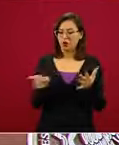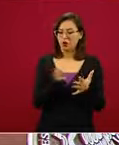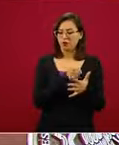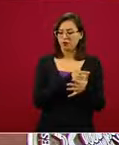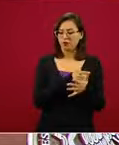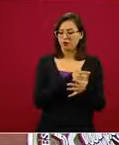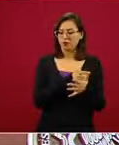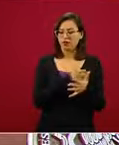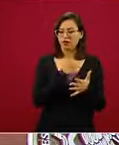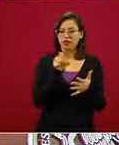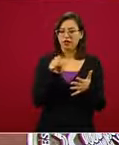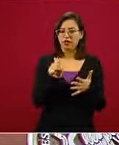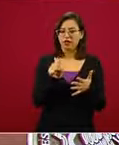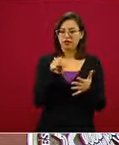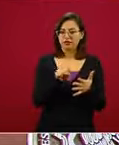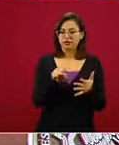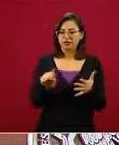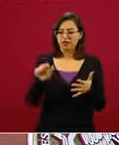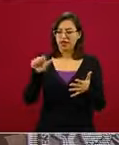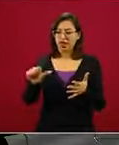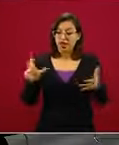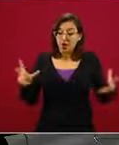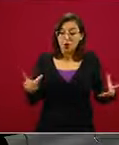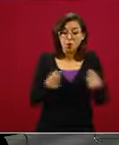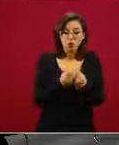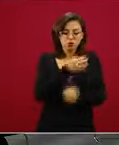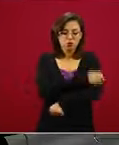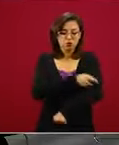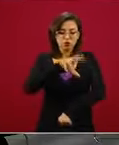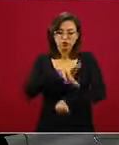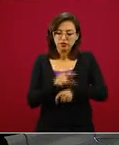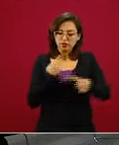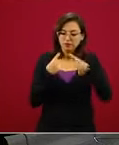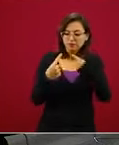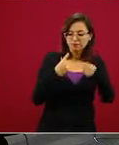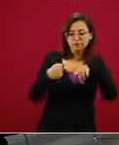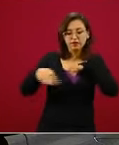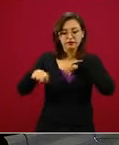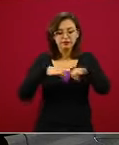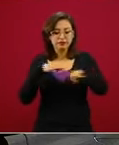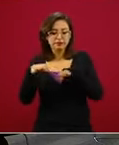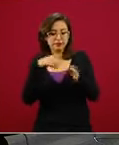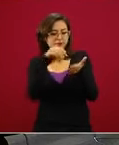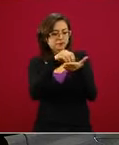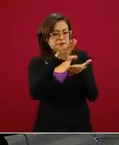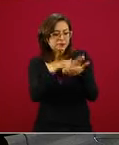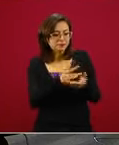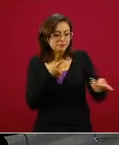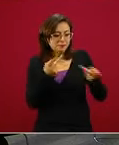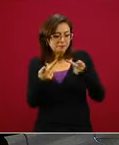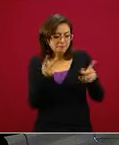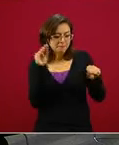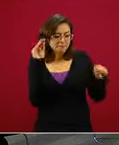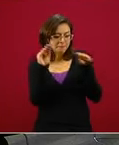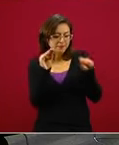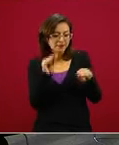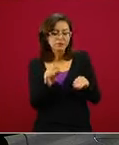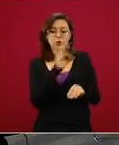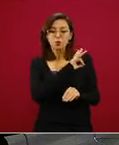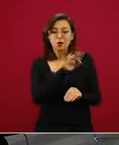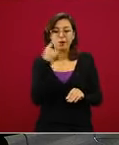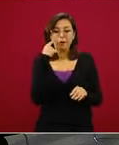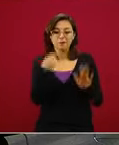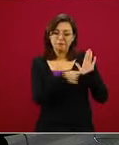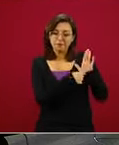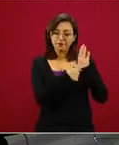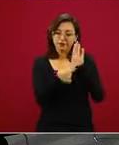la Secretaría de Salud. Es una coordinación y se nota en cómo lo reflejamos en los principios que